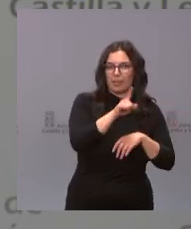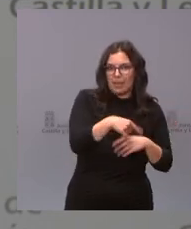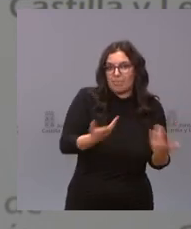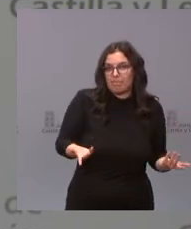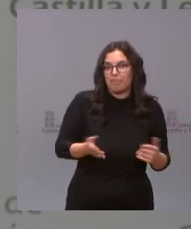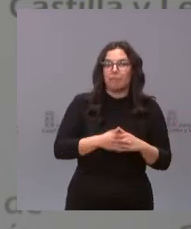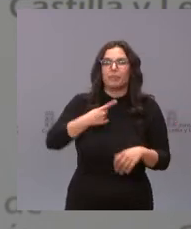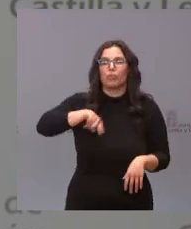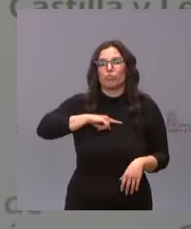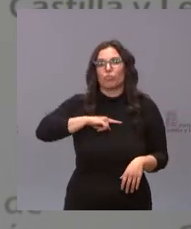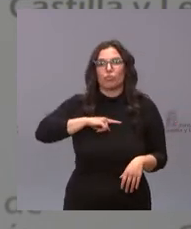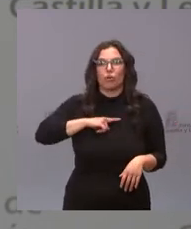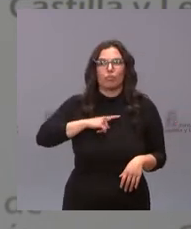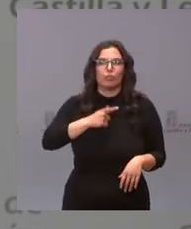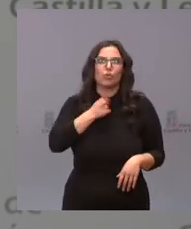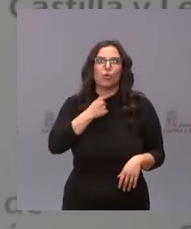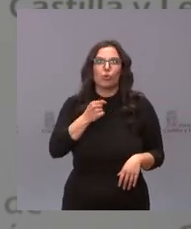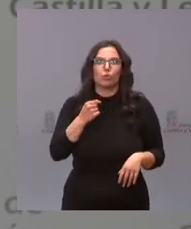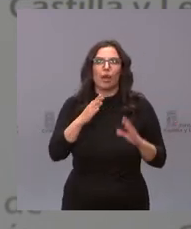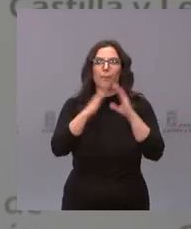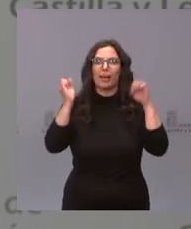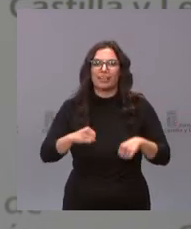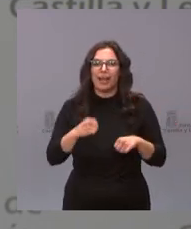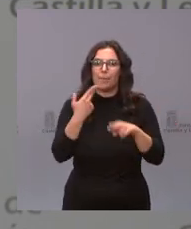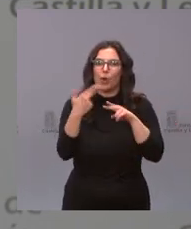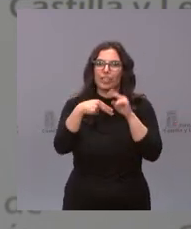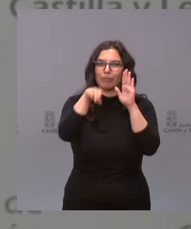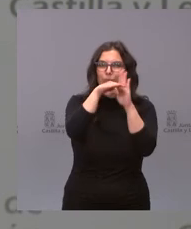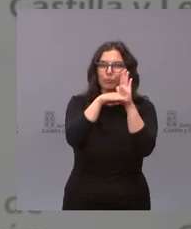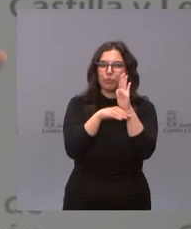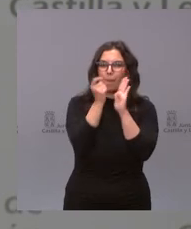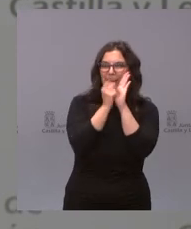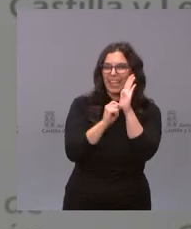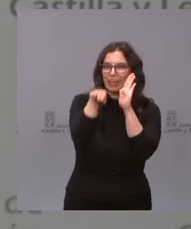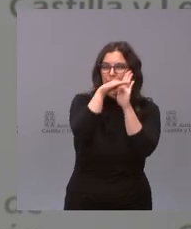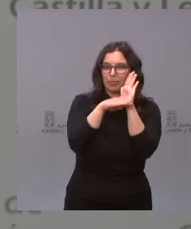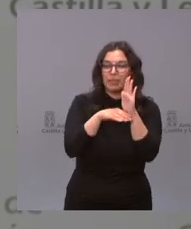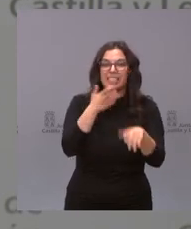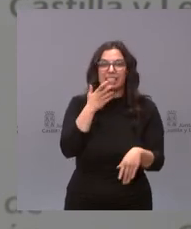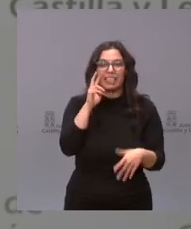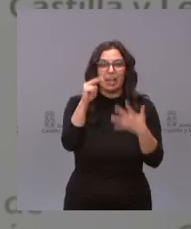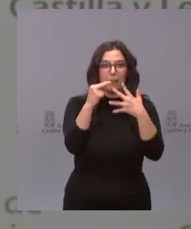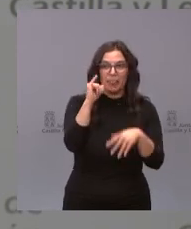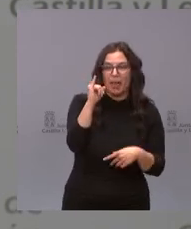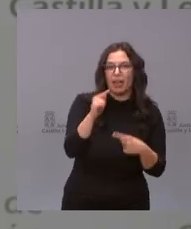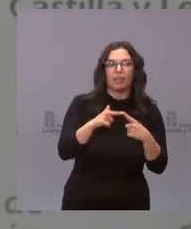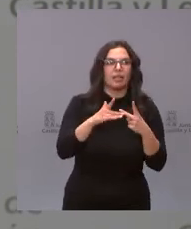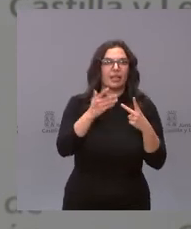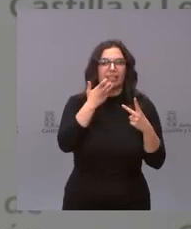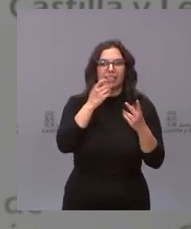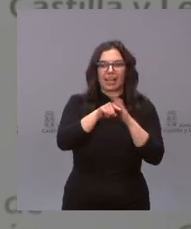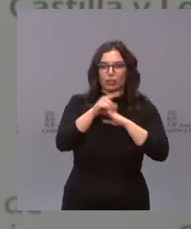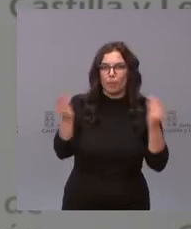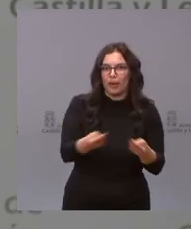ya saben que nosotros nos gusta pactar políticas nos gusta pactar medidas si va a haber transparencia si va a haber mejoras en la